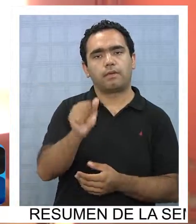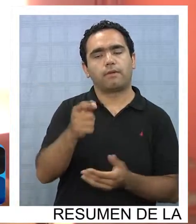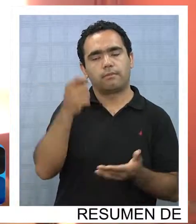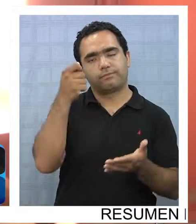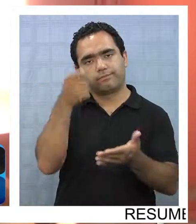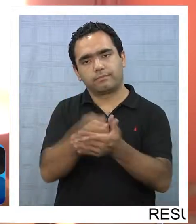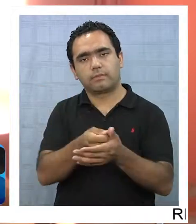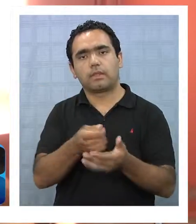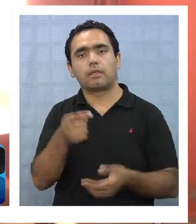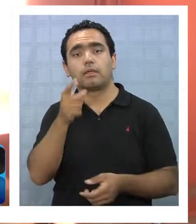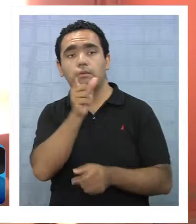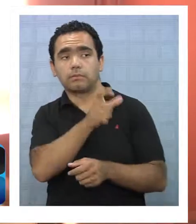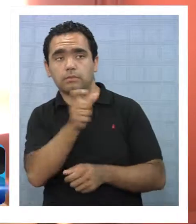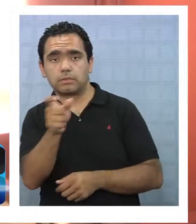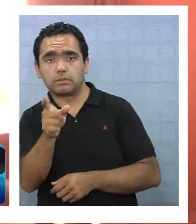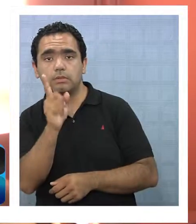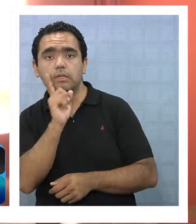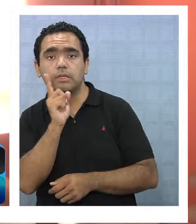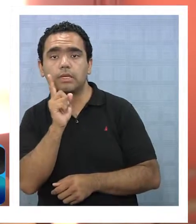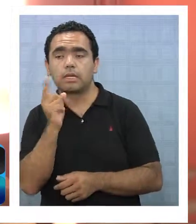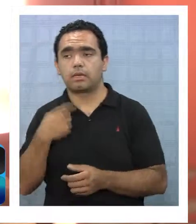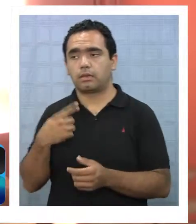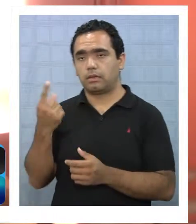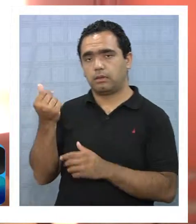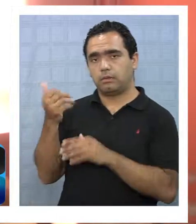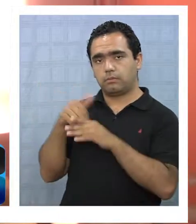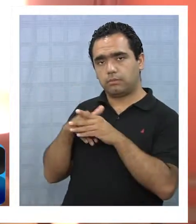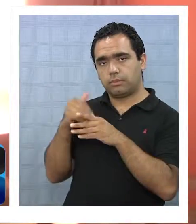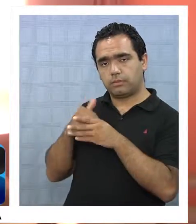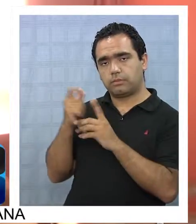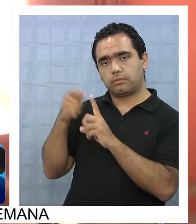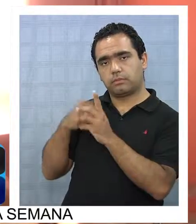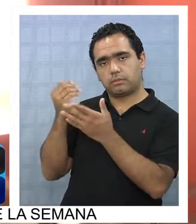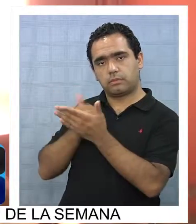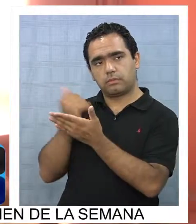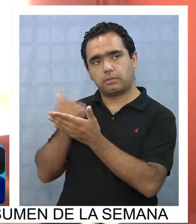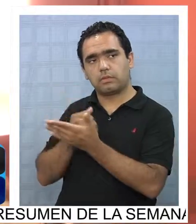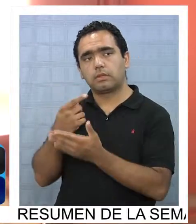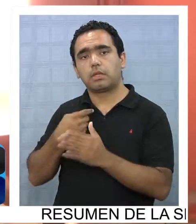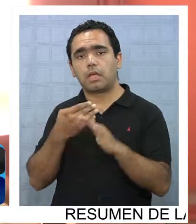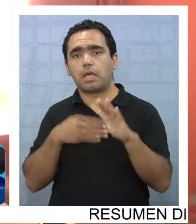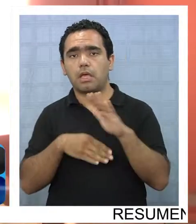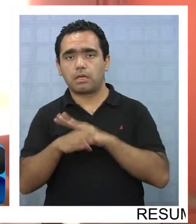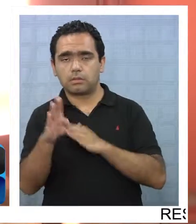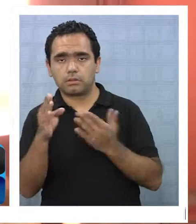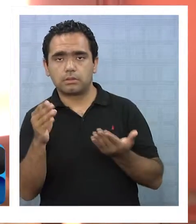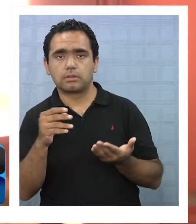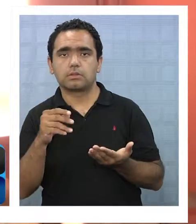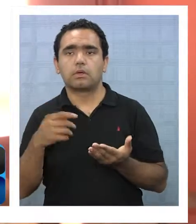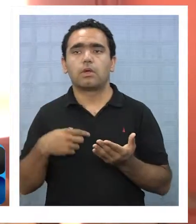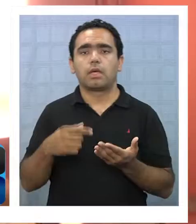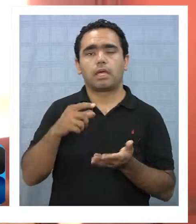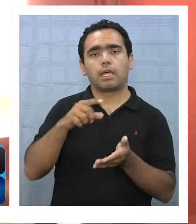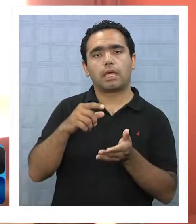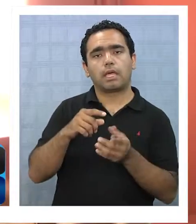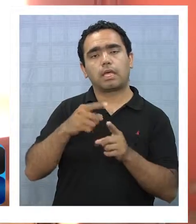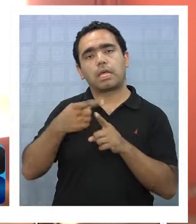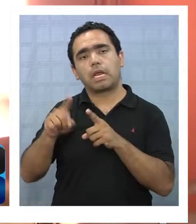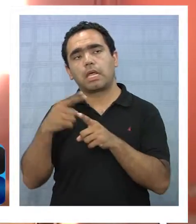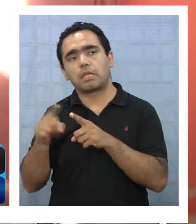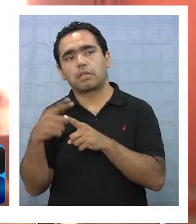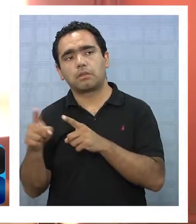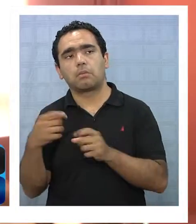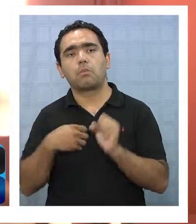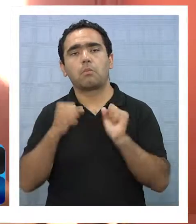personas que tengan sus ingresos, que puedan adquirir, digamos, o tengan acceso a sus créditos hipotecarios, pueden